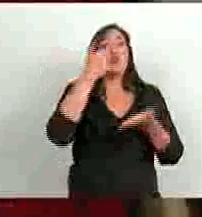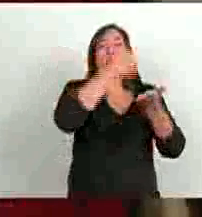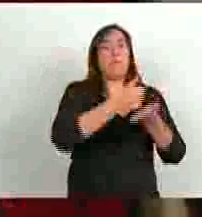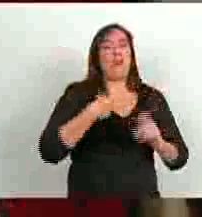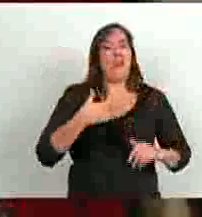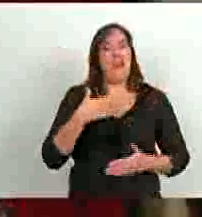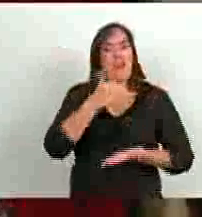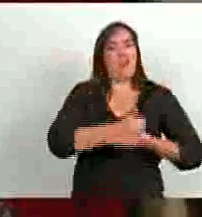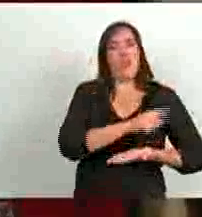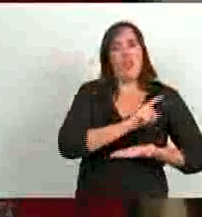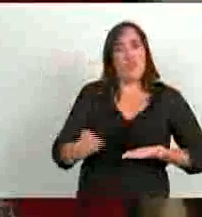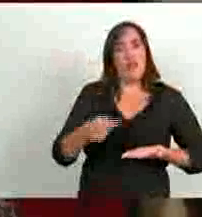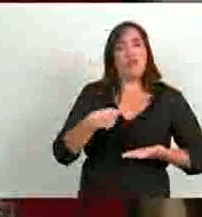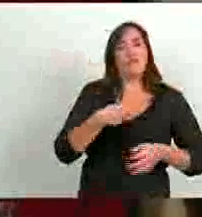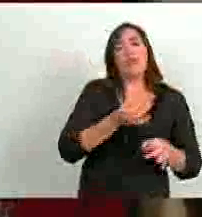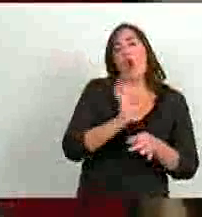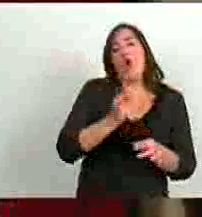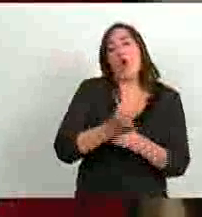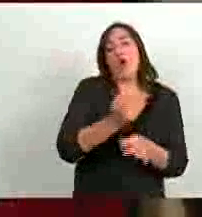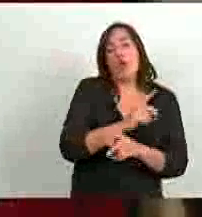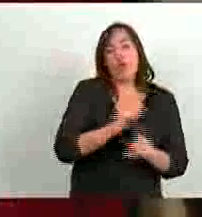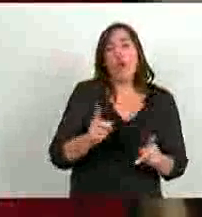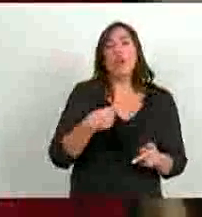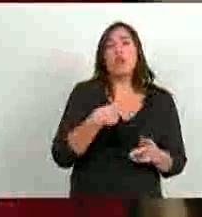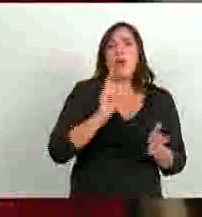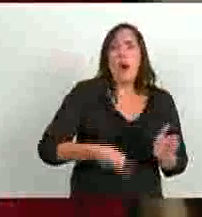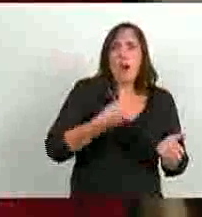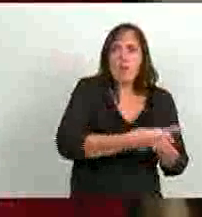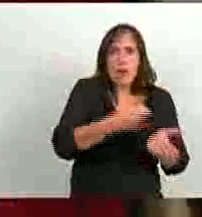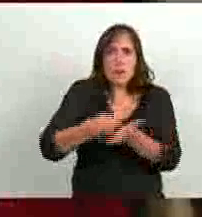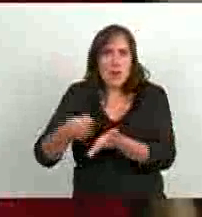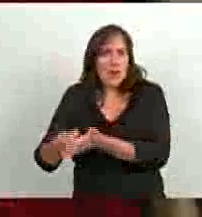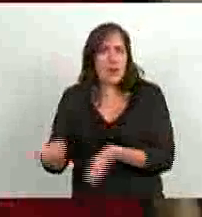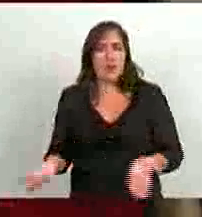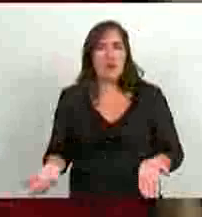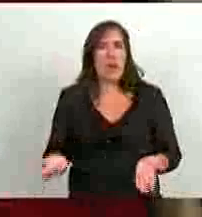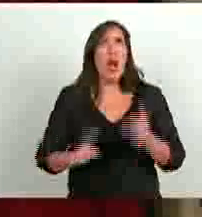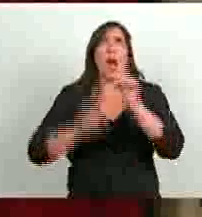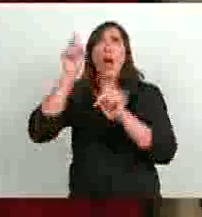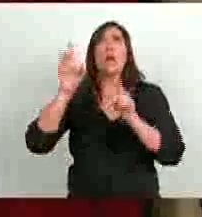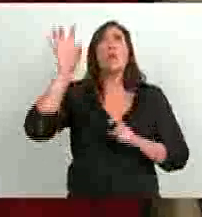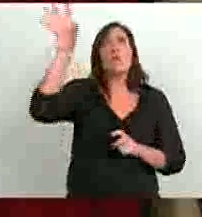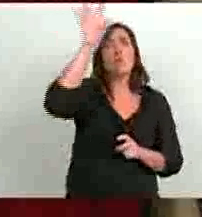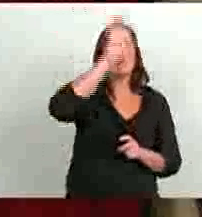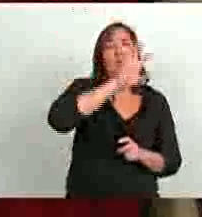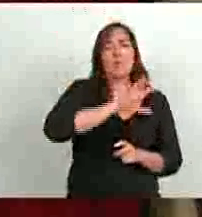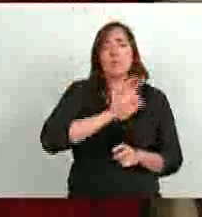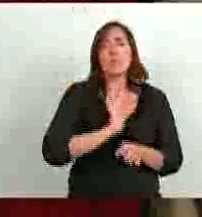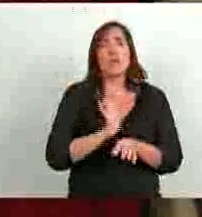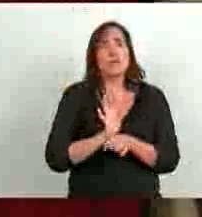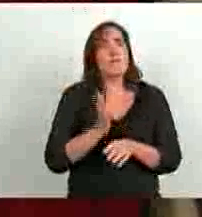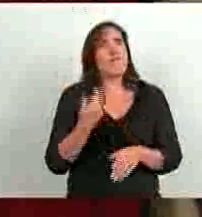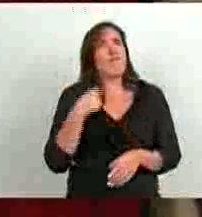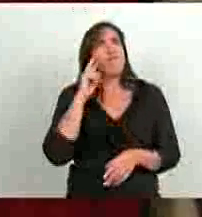frente al aula o no dando las horas cátedra. En algunas provincias alcanza valores